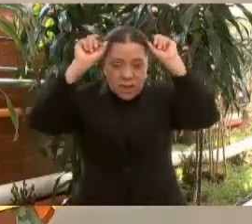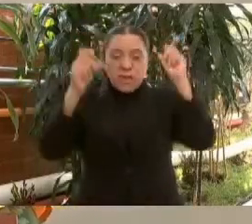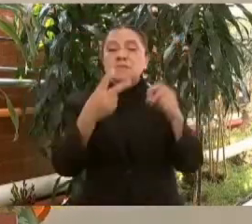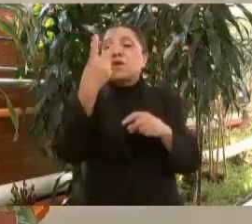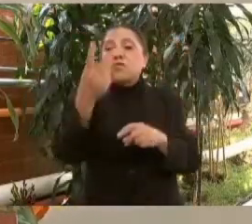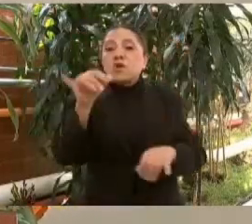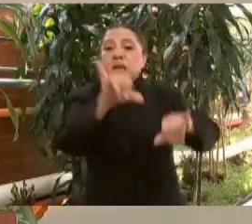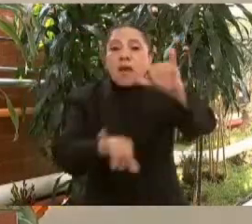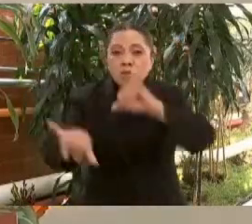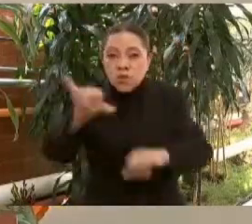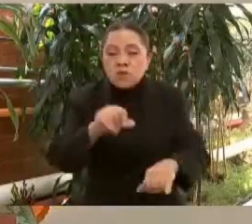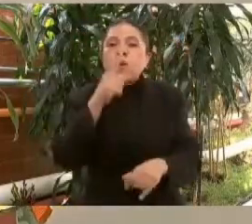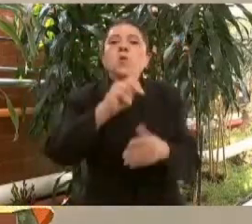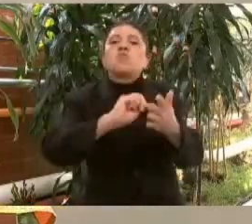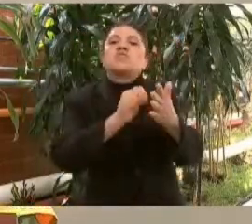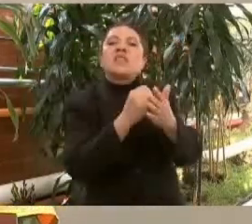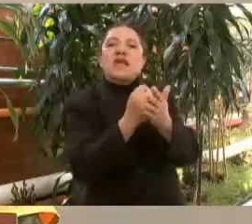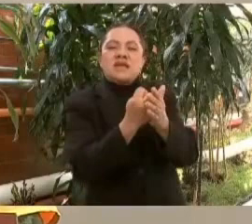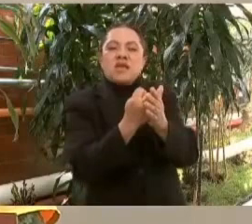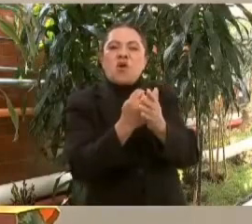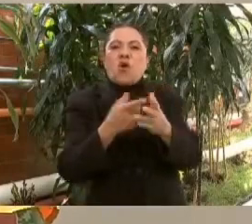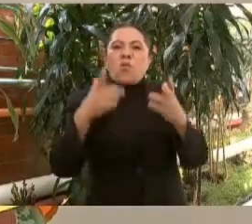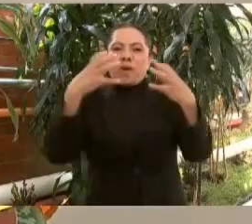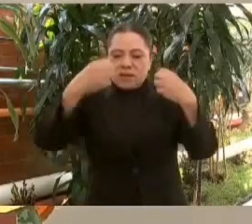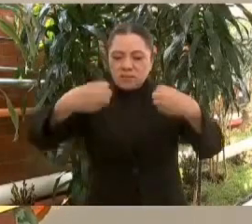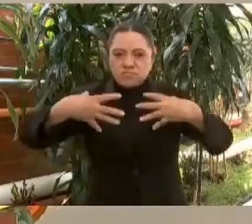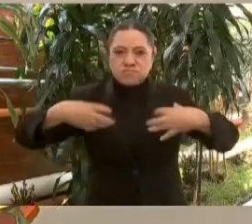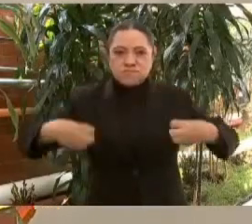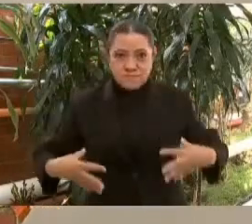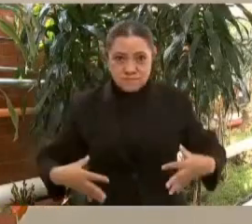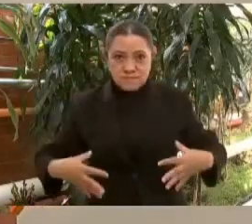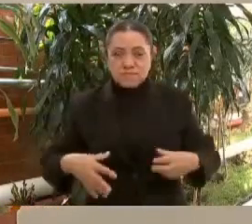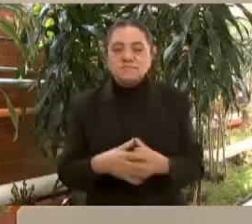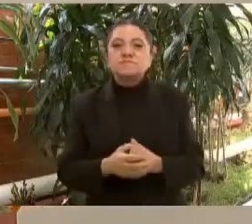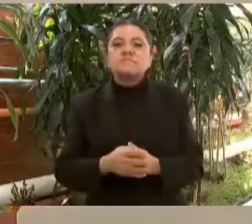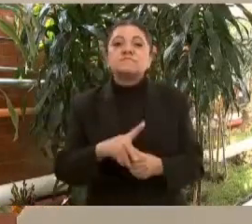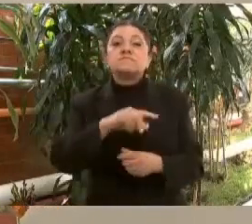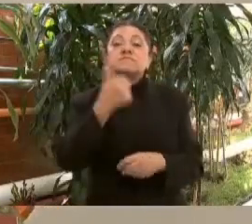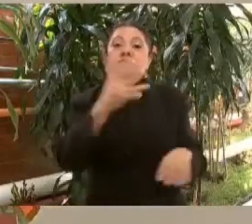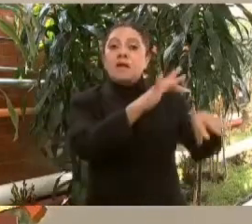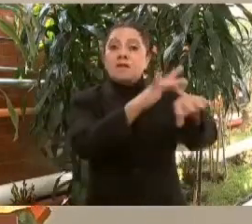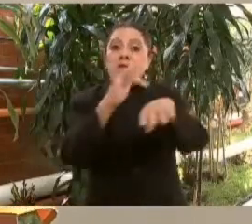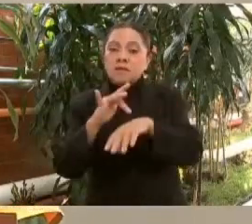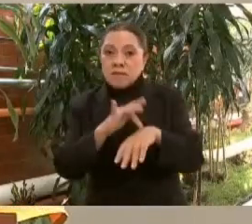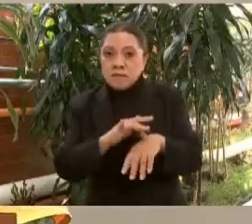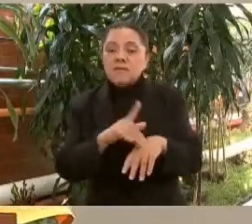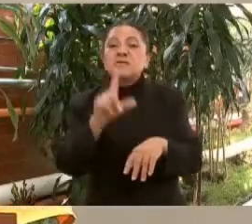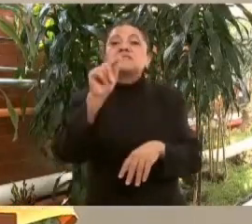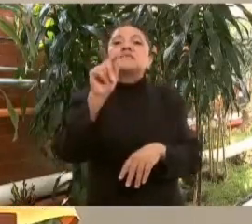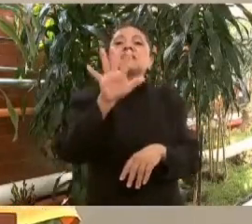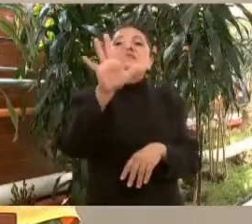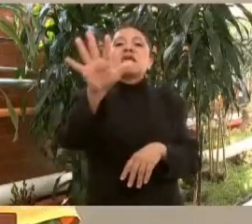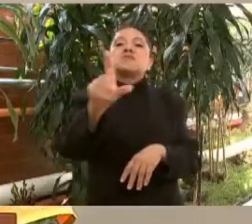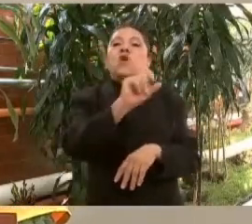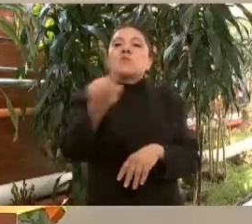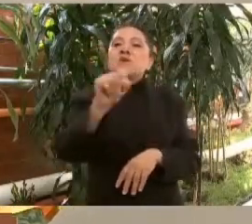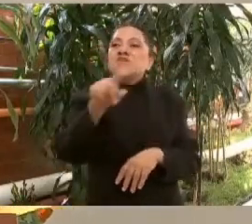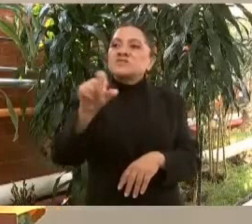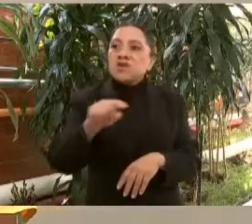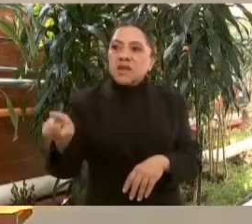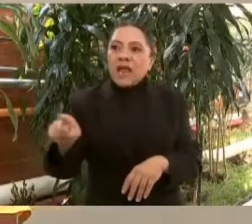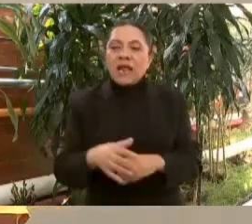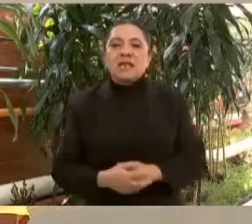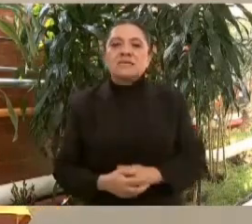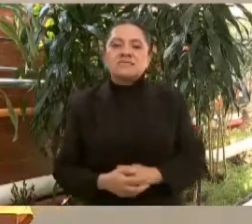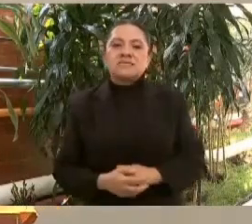técnico de rayos X y cuatro afanadoras. Se contrataron 75 profesionales de la salud civiles